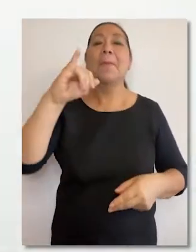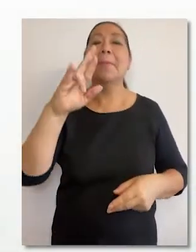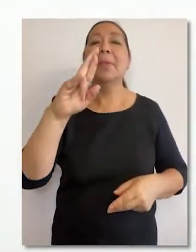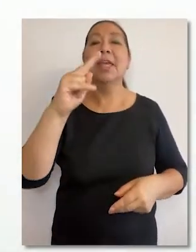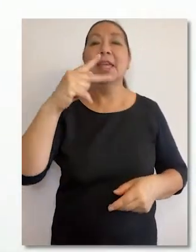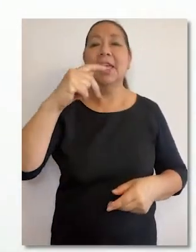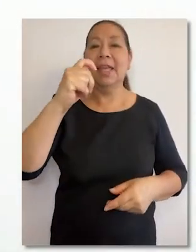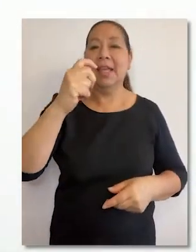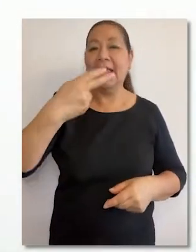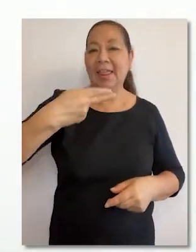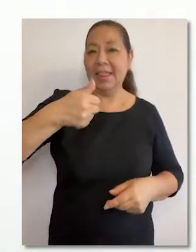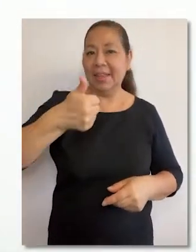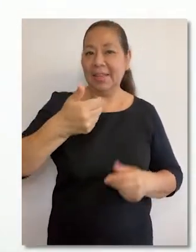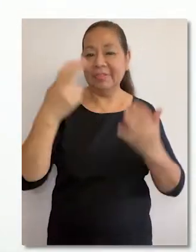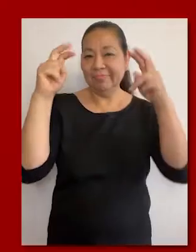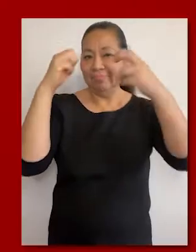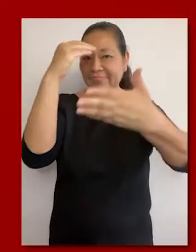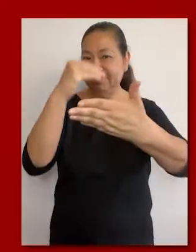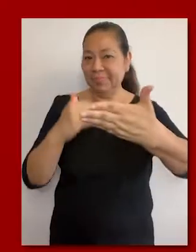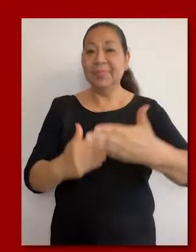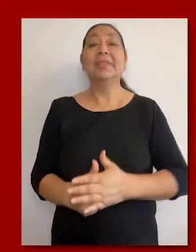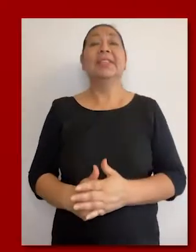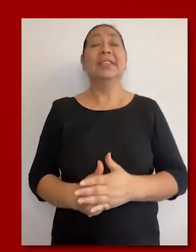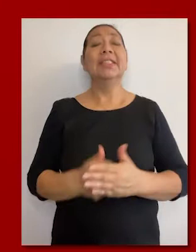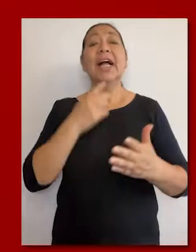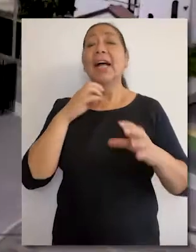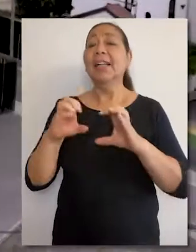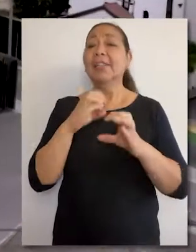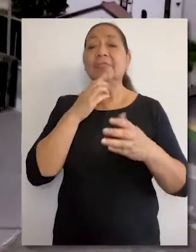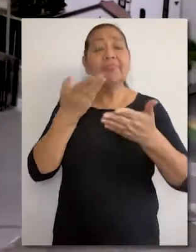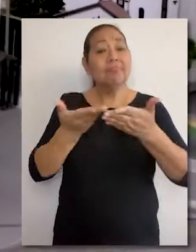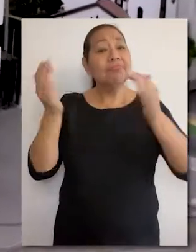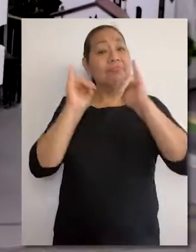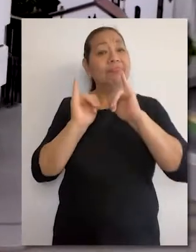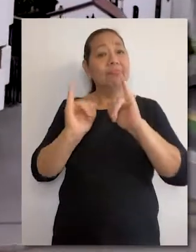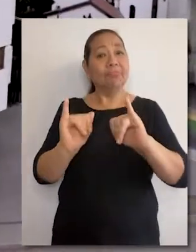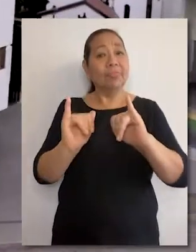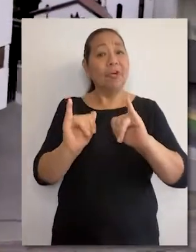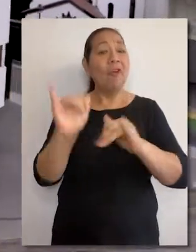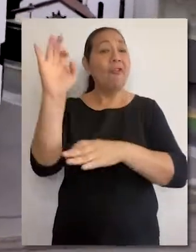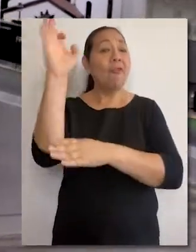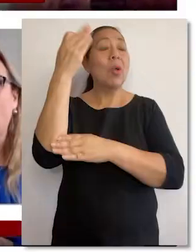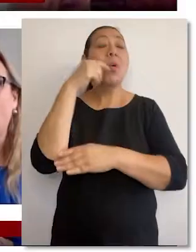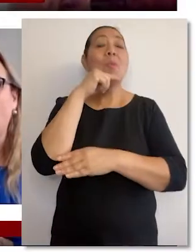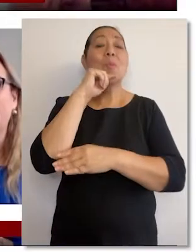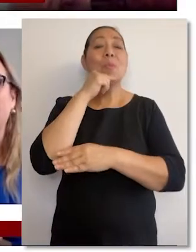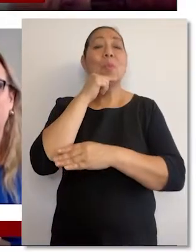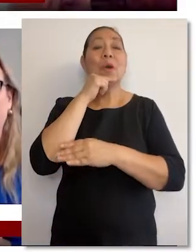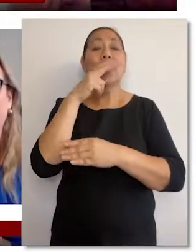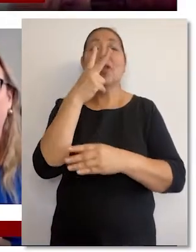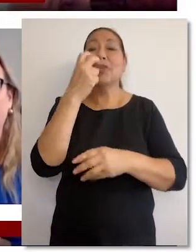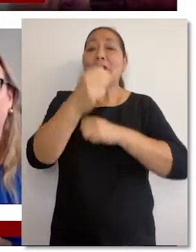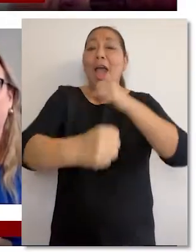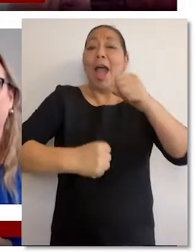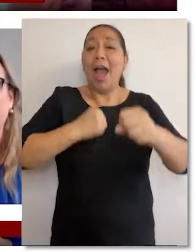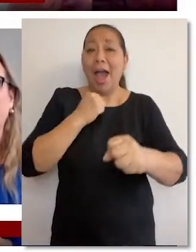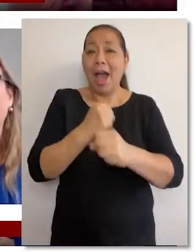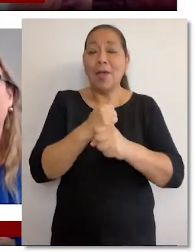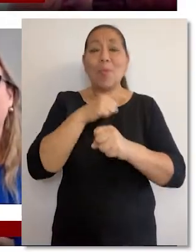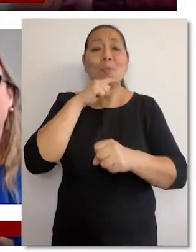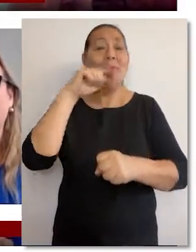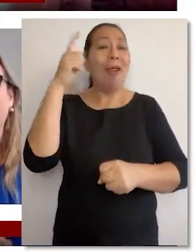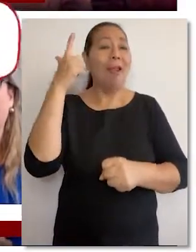estos son nuestros titulares. TC realizó acto de instalación del Foro Mujer y Bicentenario, junto a mujeres